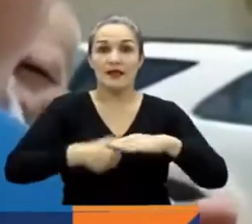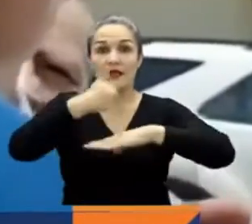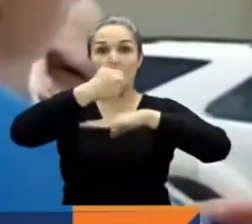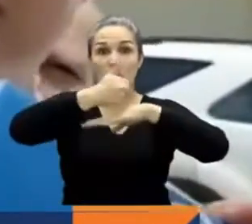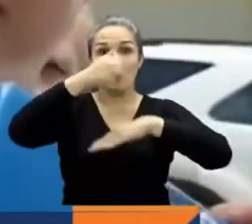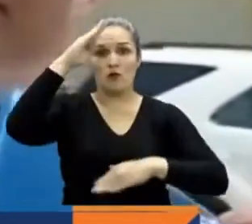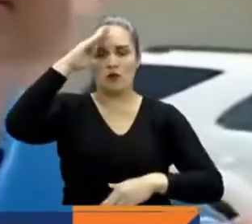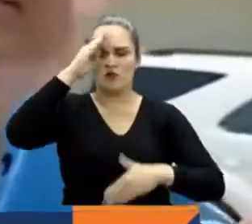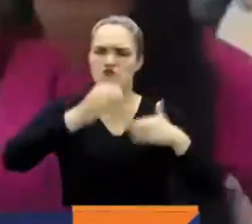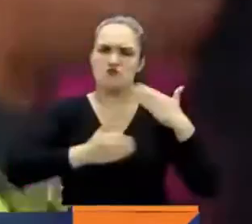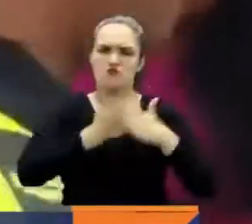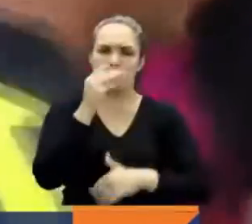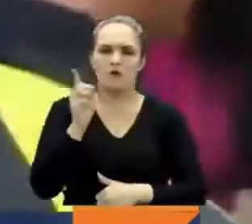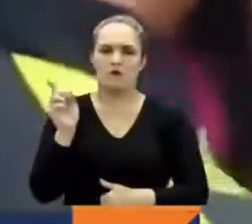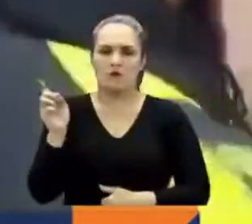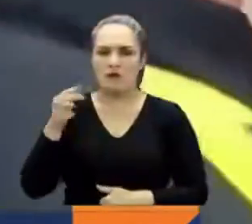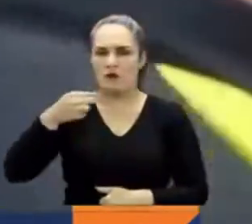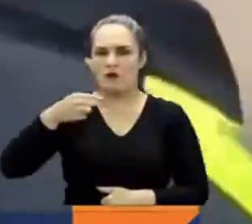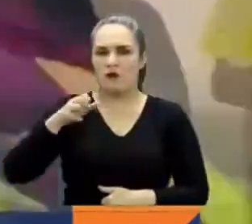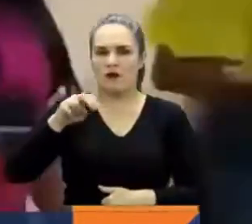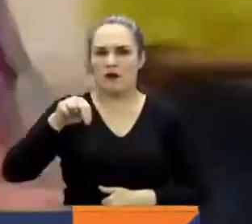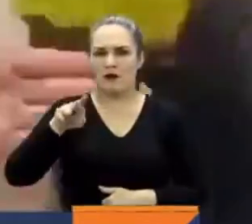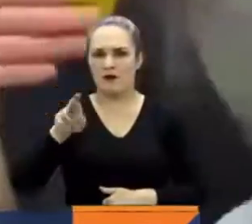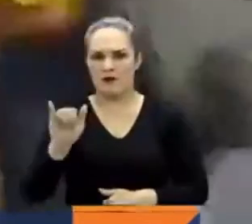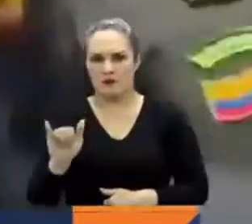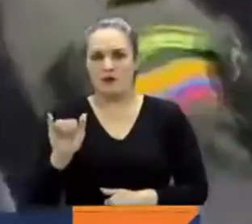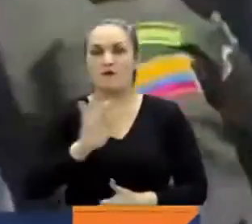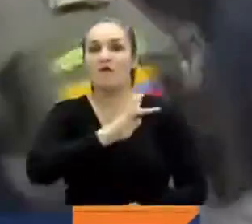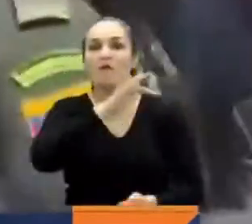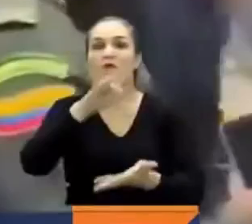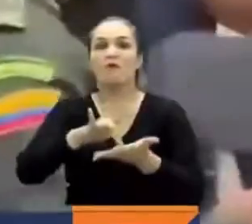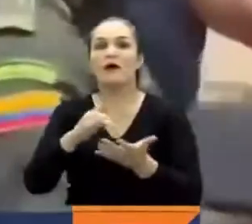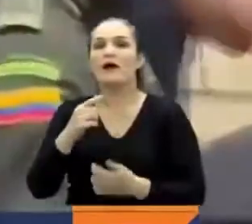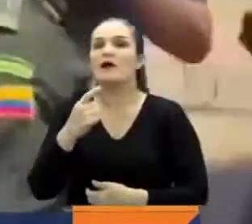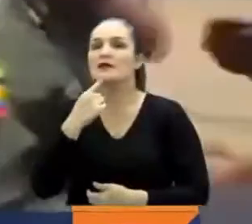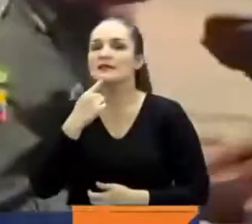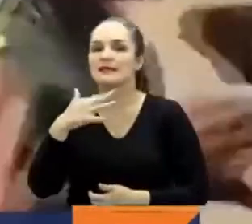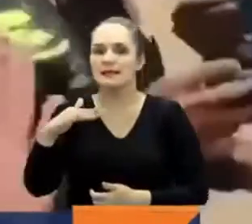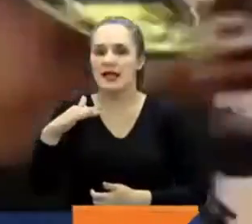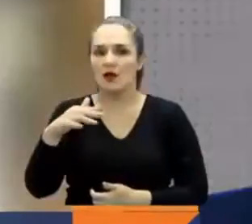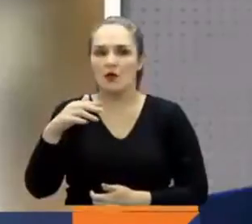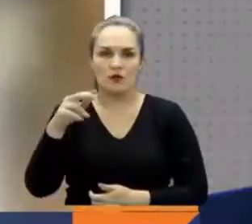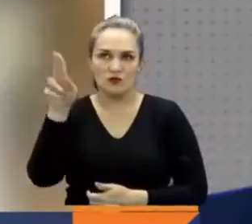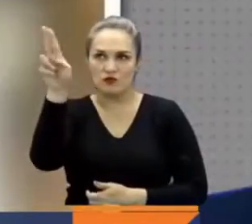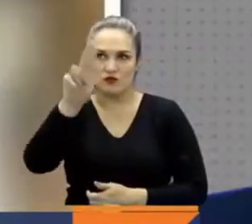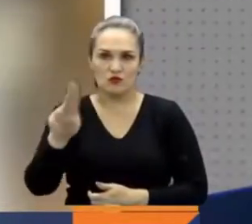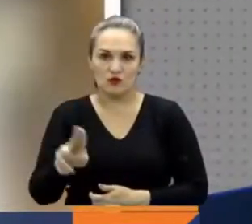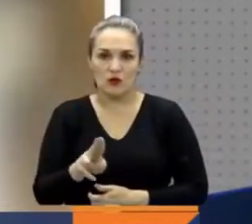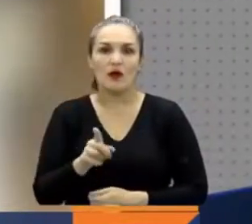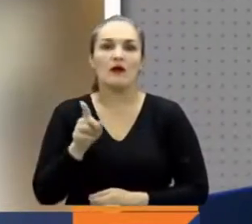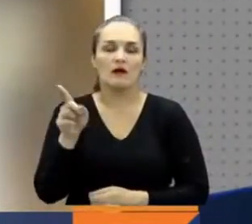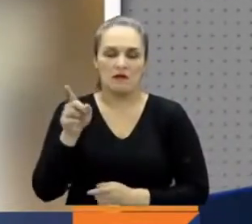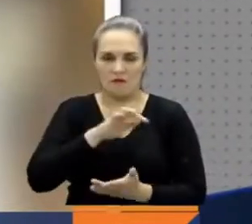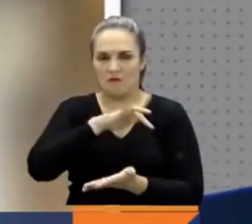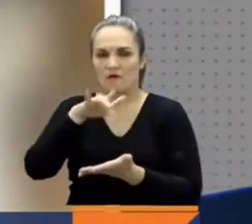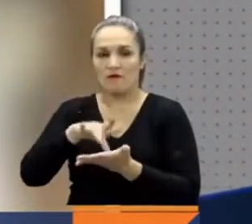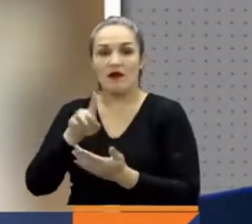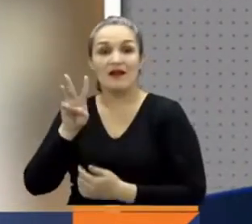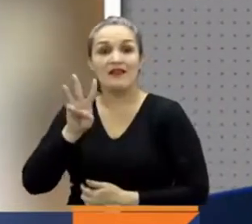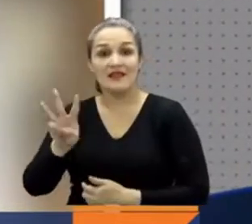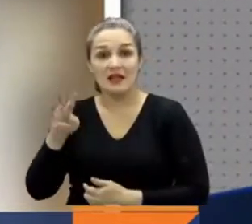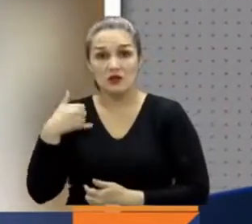policía, el general Henry Zanabria, viajó al corregimiento de Chocho, en Cincelejo, Sucre, para hablar con las familias de los tres jóvenes presuntamente